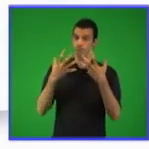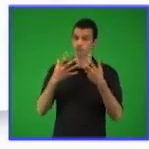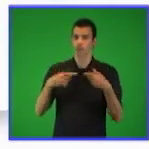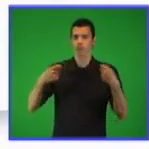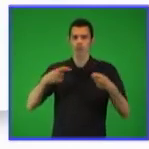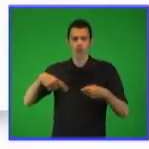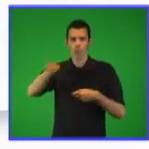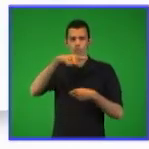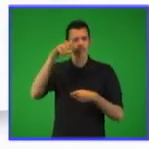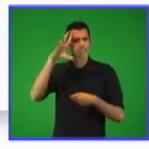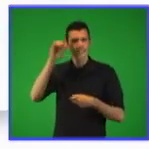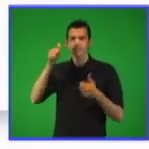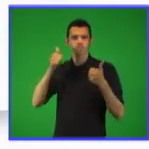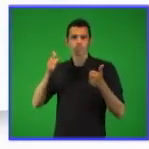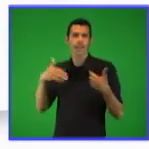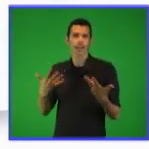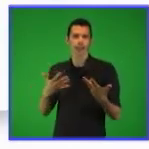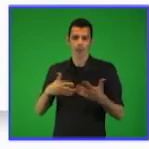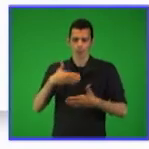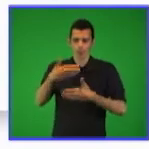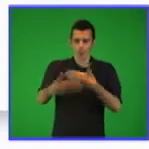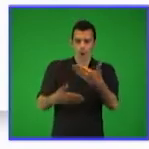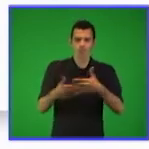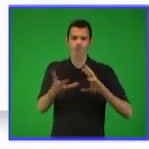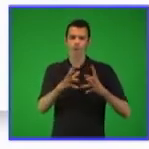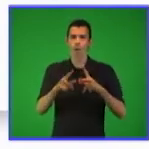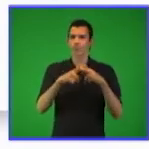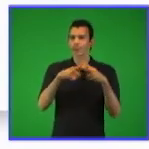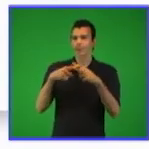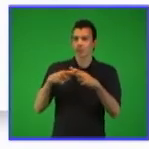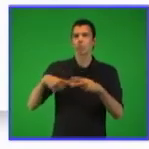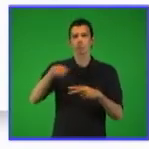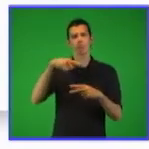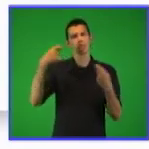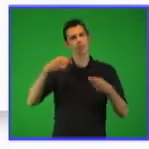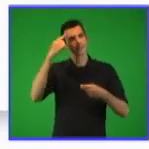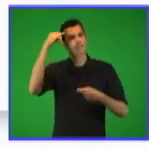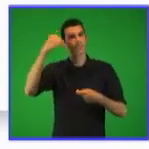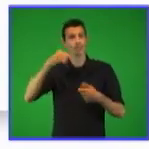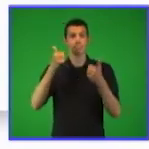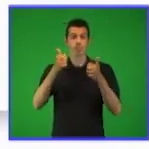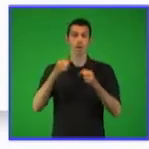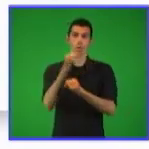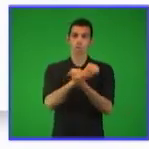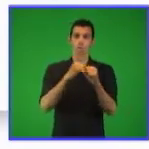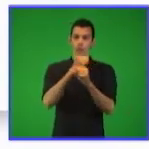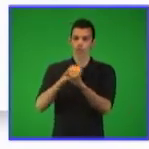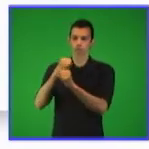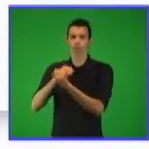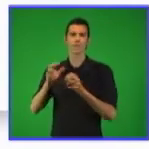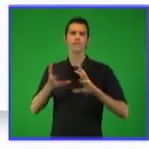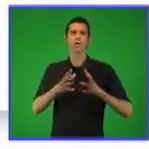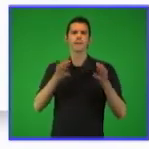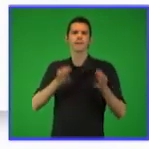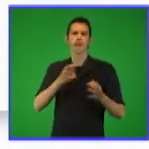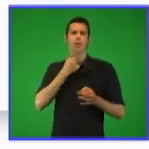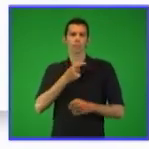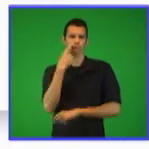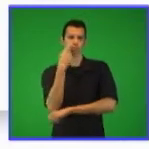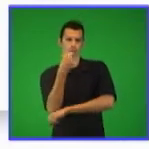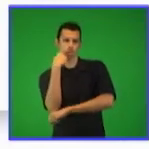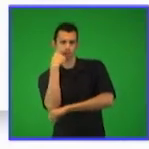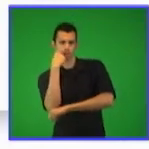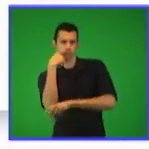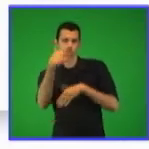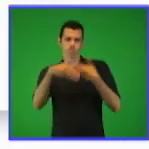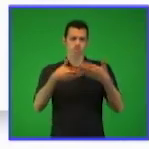a las vías de solución que ustedes utilizan porque se emplea en tercero y cuarto grado de la